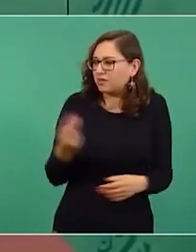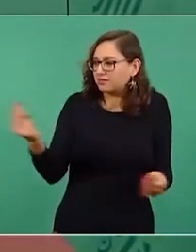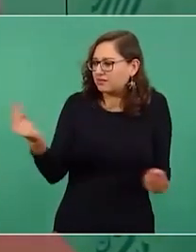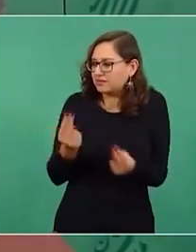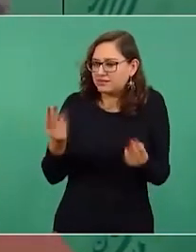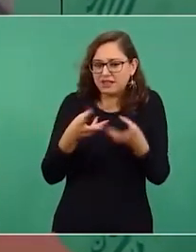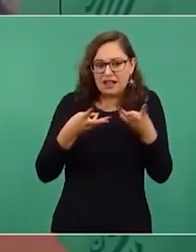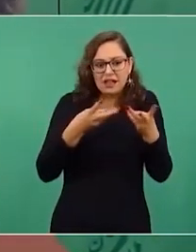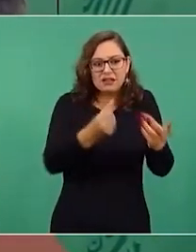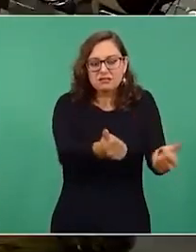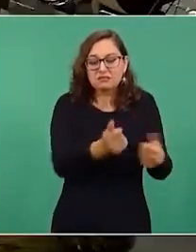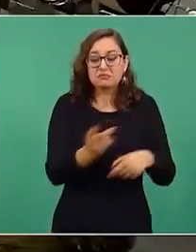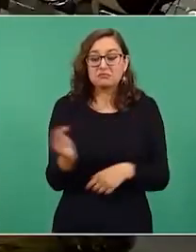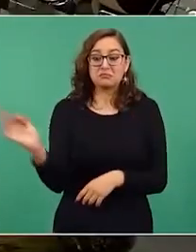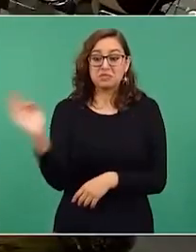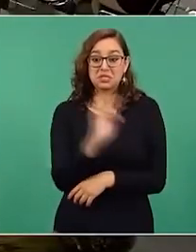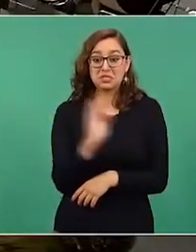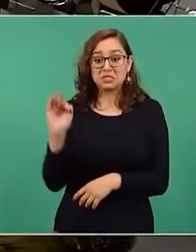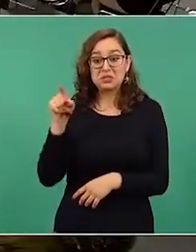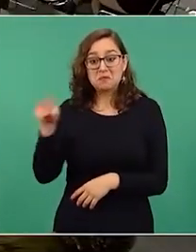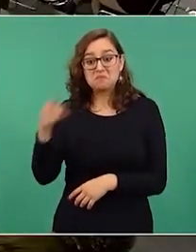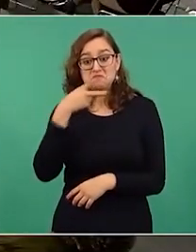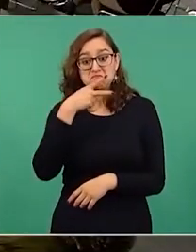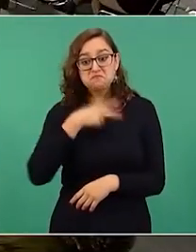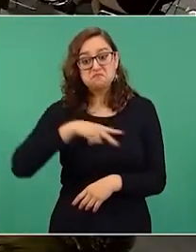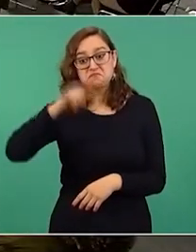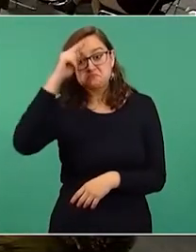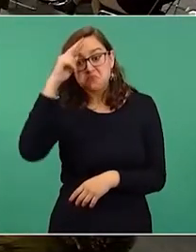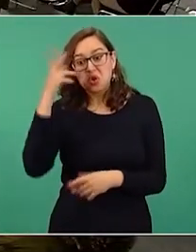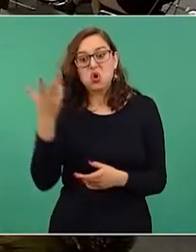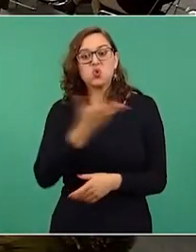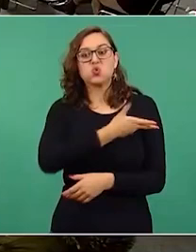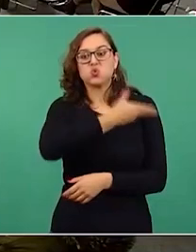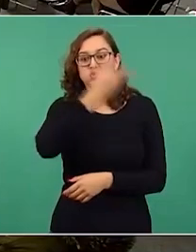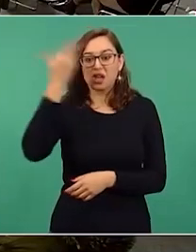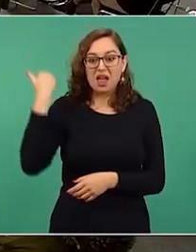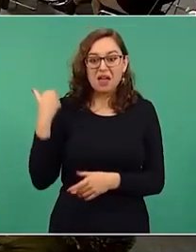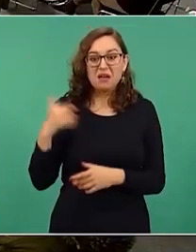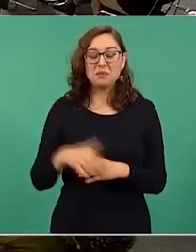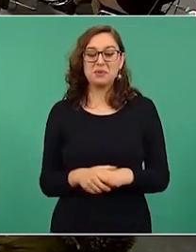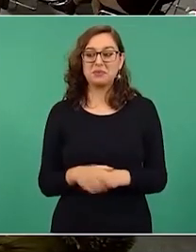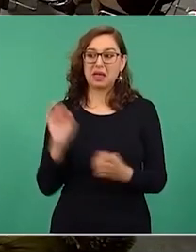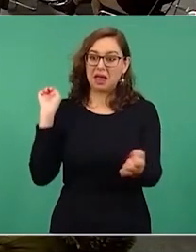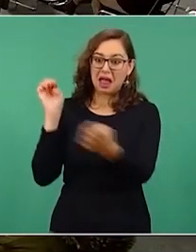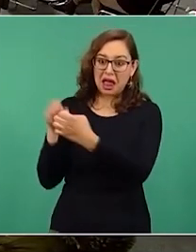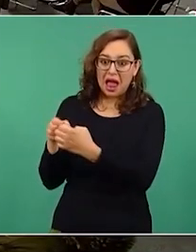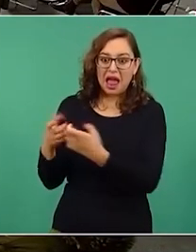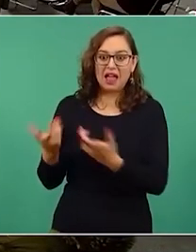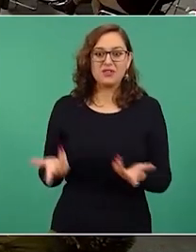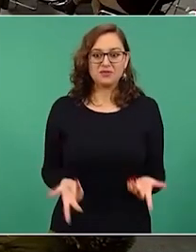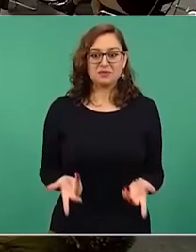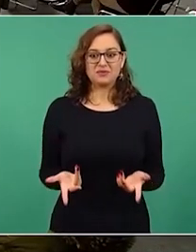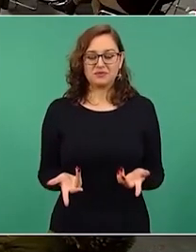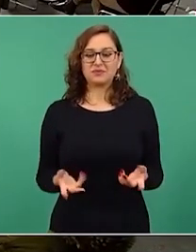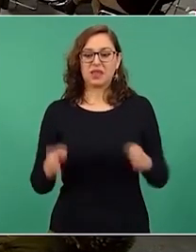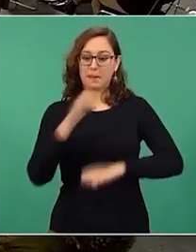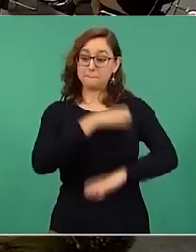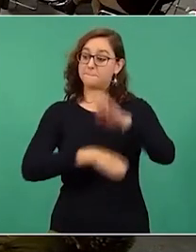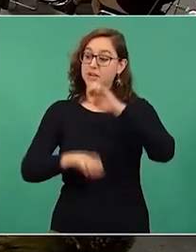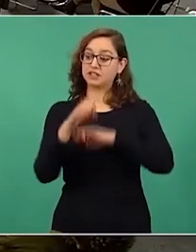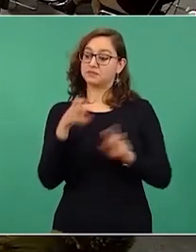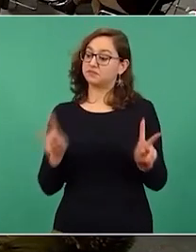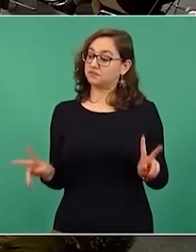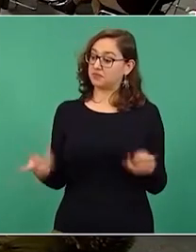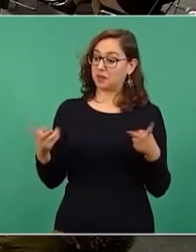hay proveedores que quieren vender las cámaras que quieren